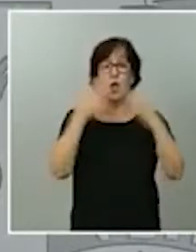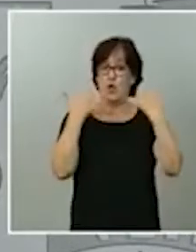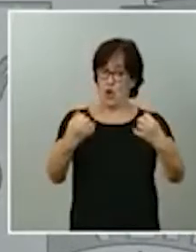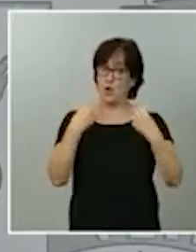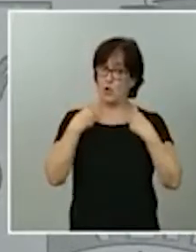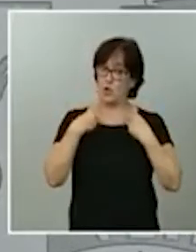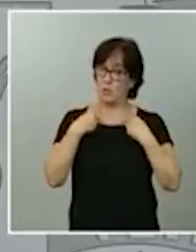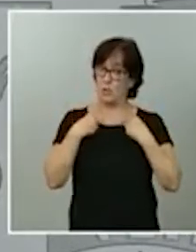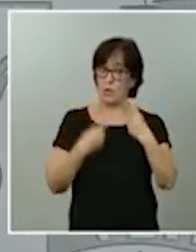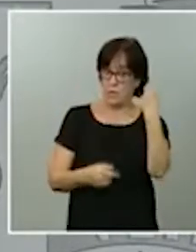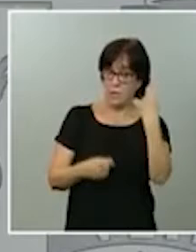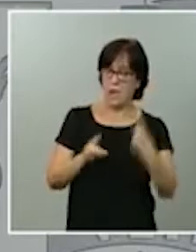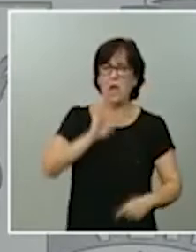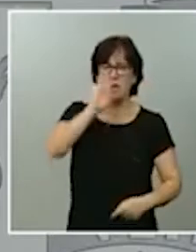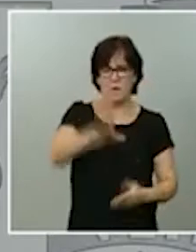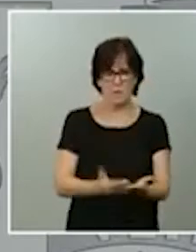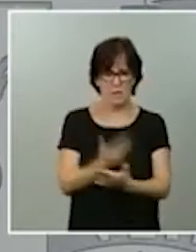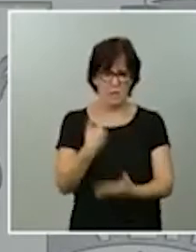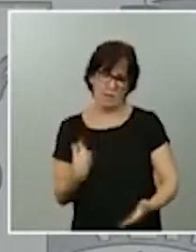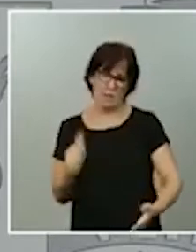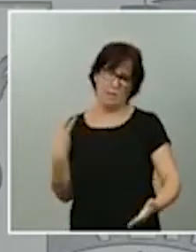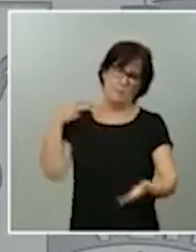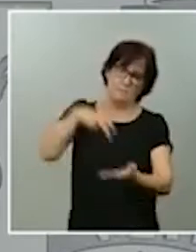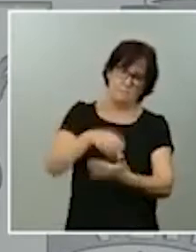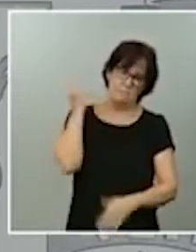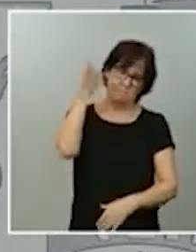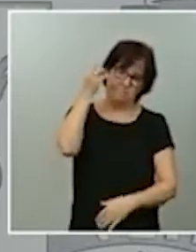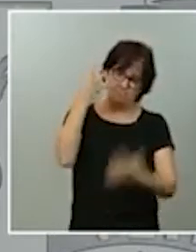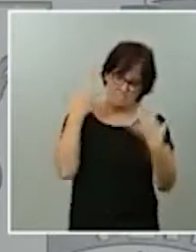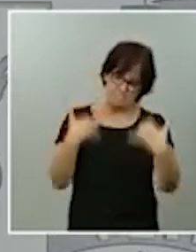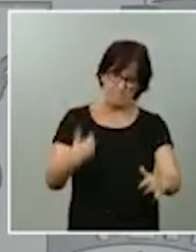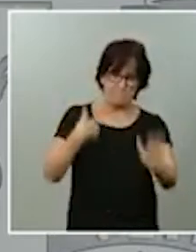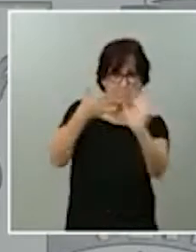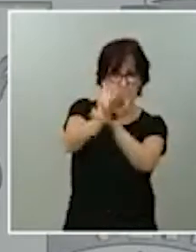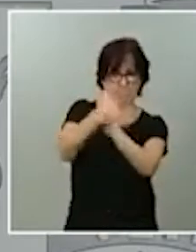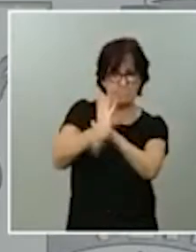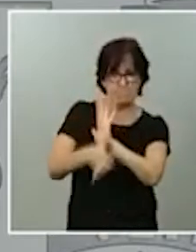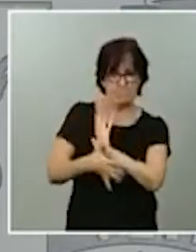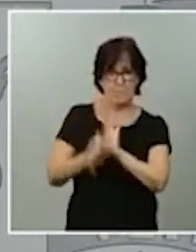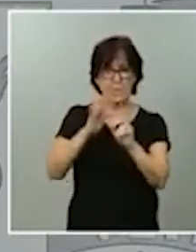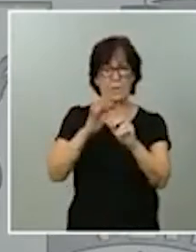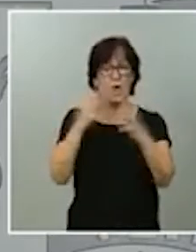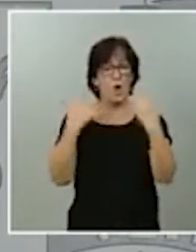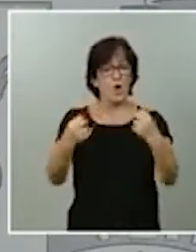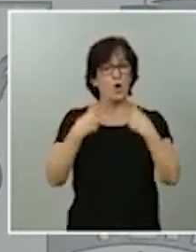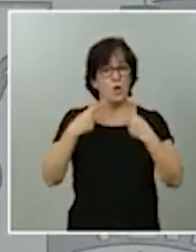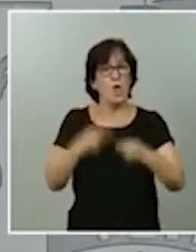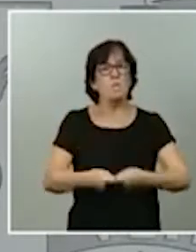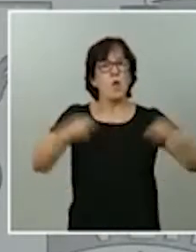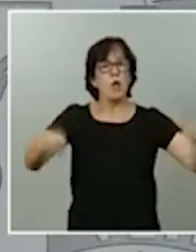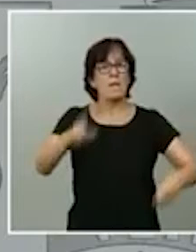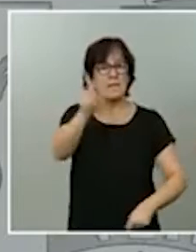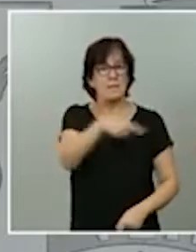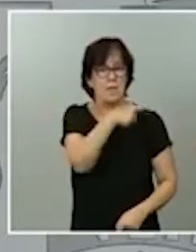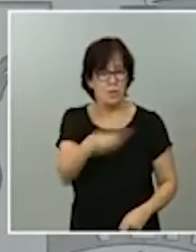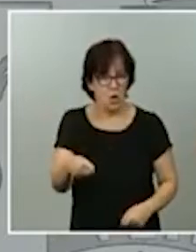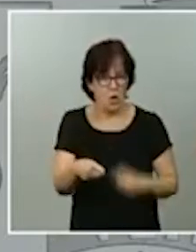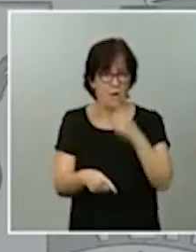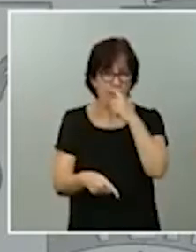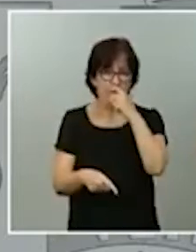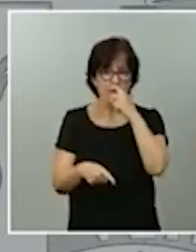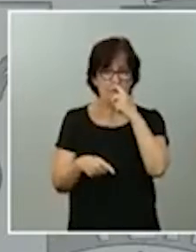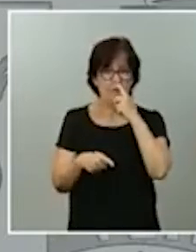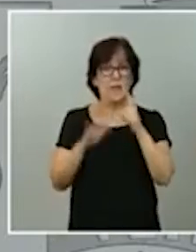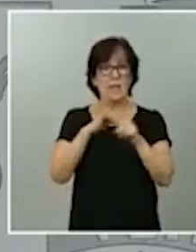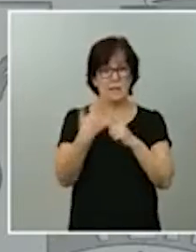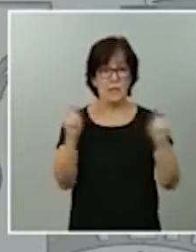Cada 15 días yo tenía que ir al Congreso de los Diputados a rendir cuentas y el Congreso de los Diputados era quién prorrogaba o no. Precisamente ese estado de alarma y,